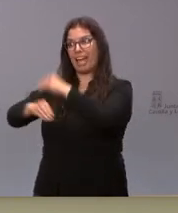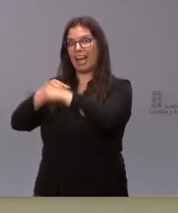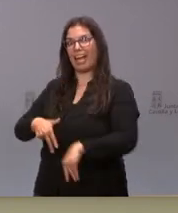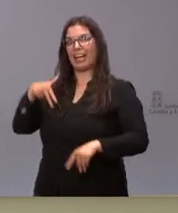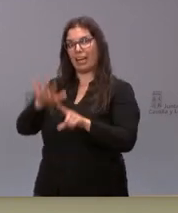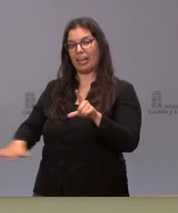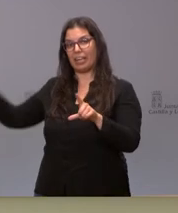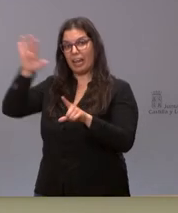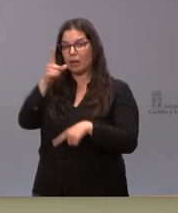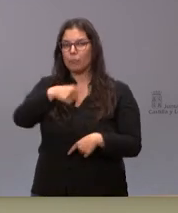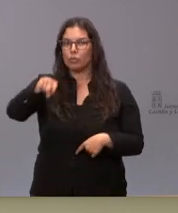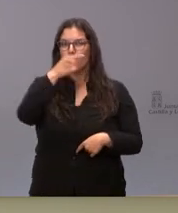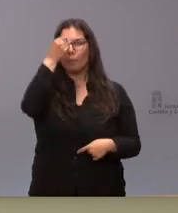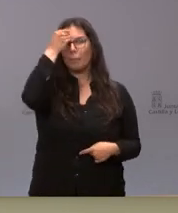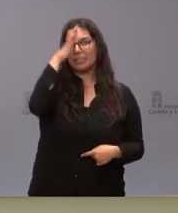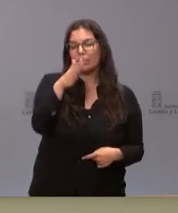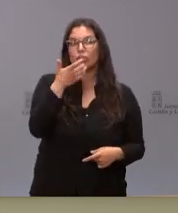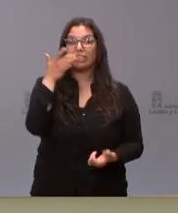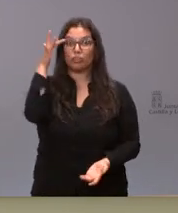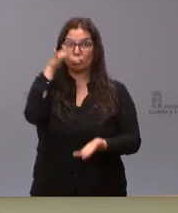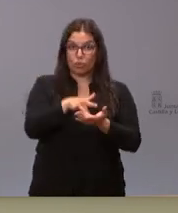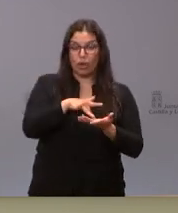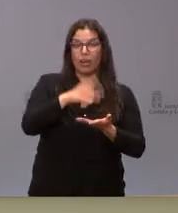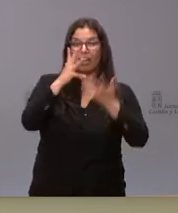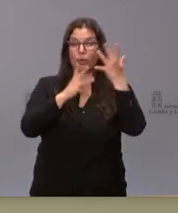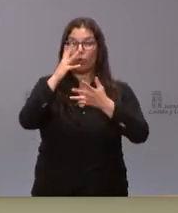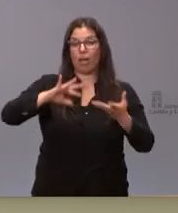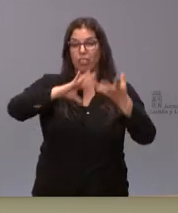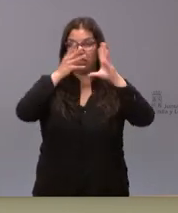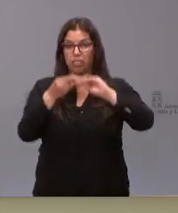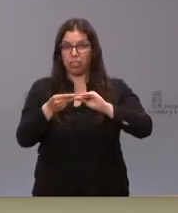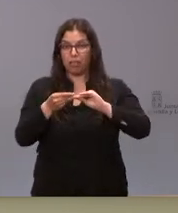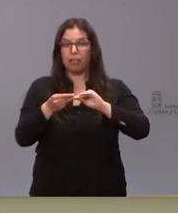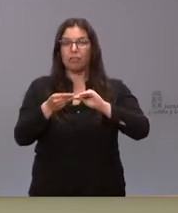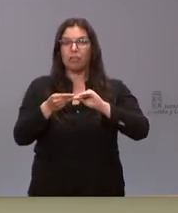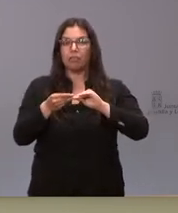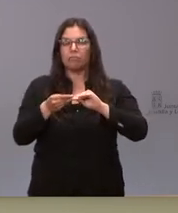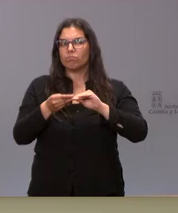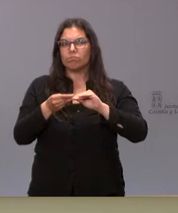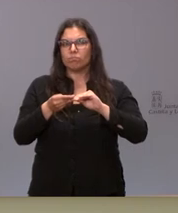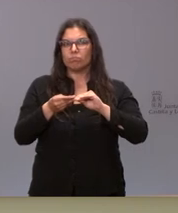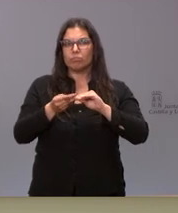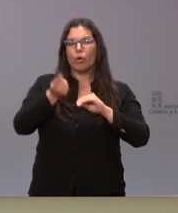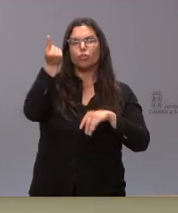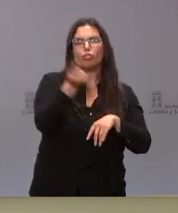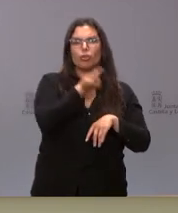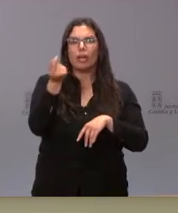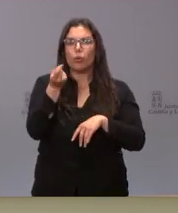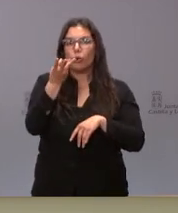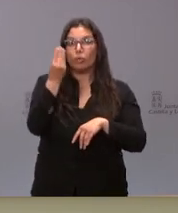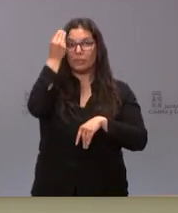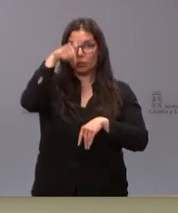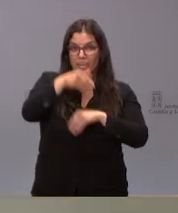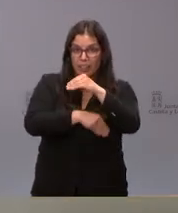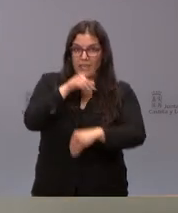departamento cuánto costaría o cuánto el cálculo de lo que supondría eso para las arcas autonómicas y si se plantean hacerlo igualmente